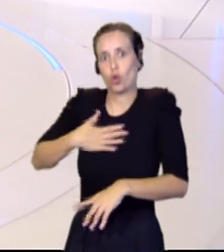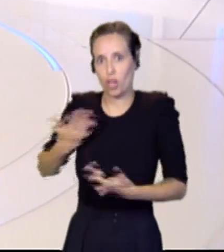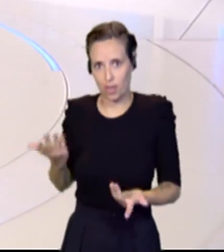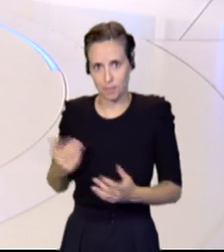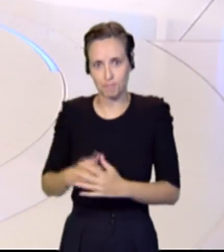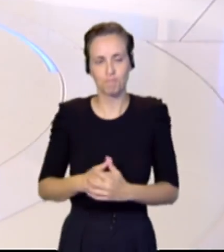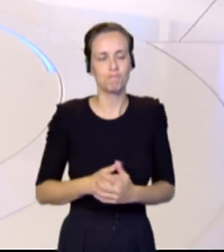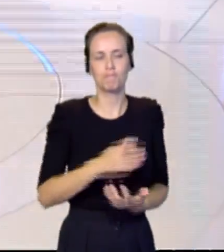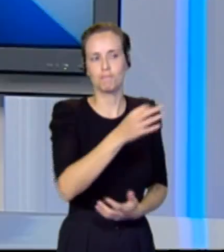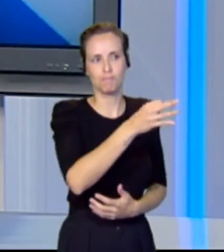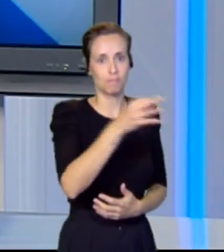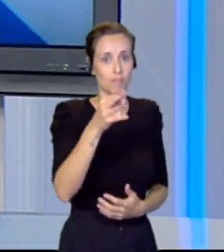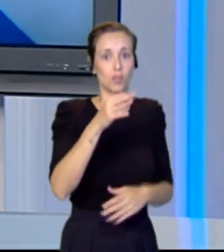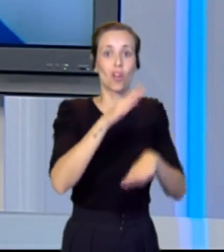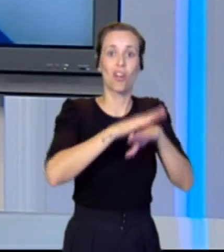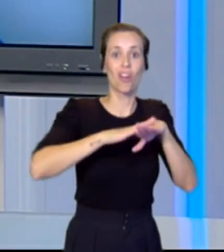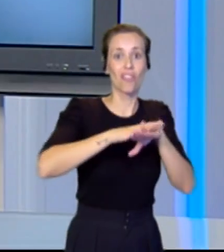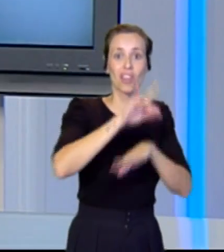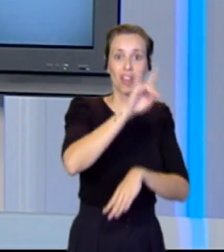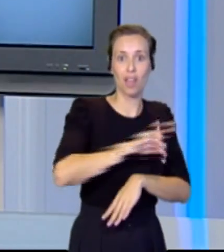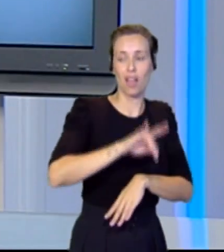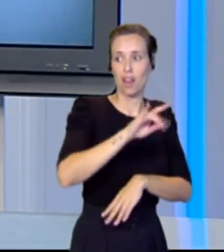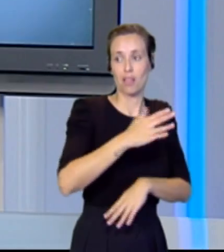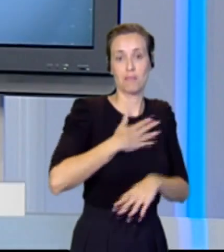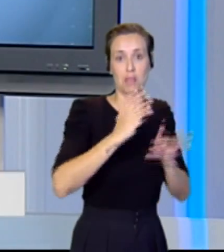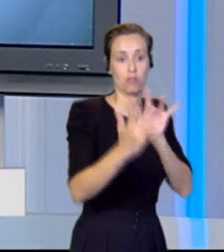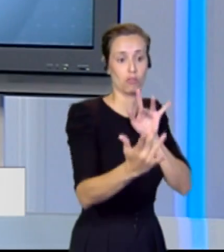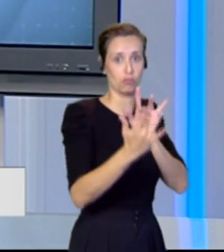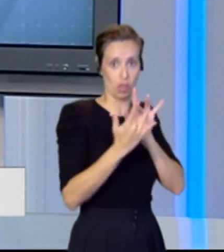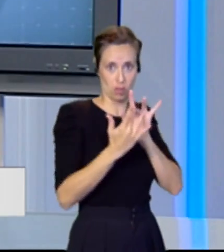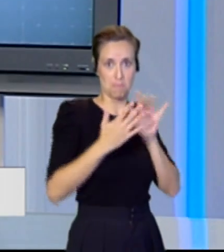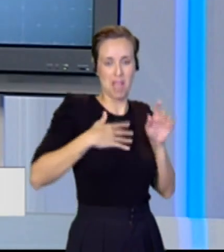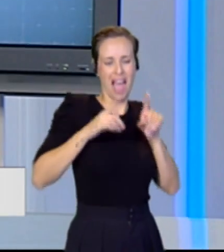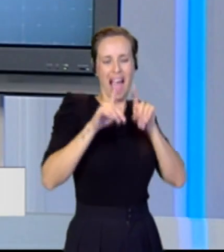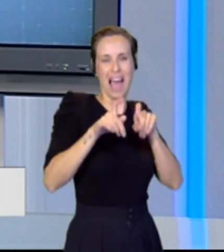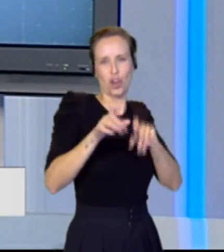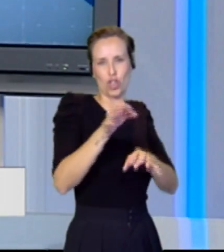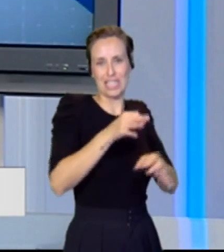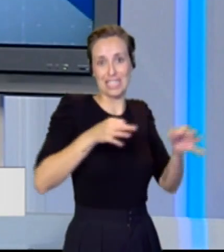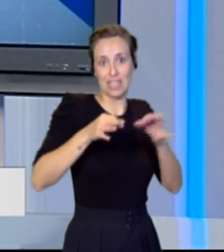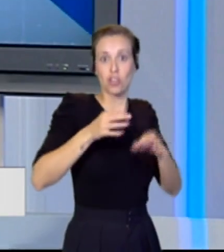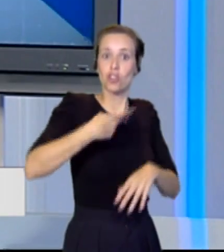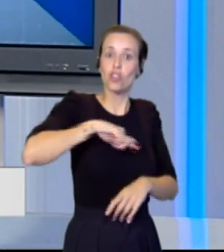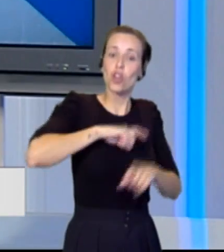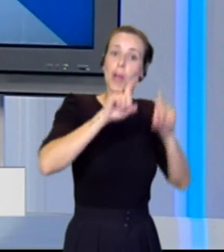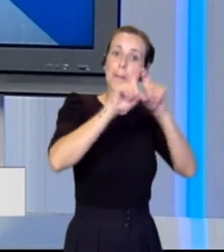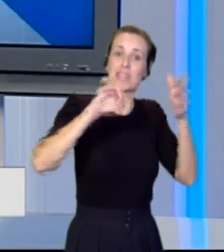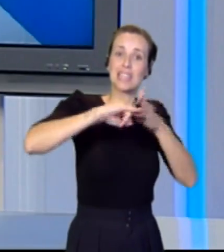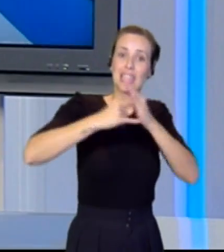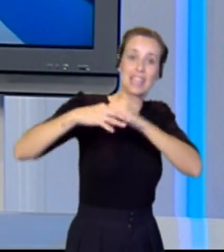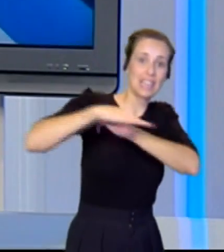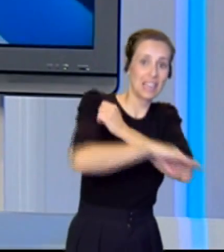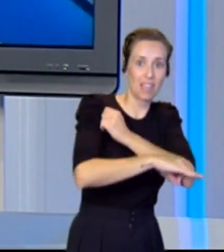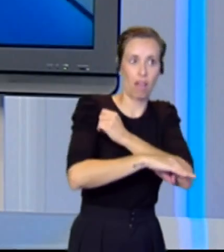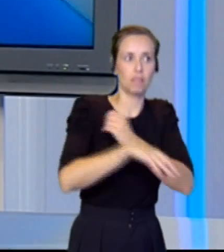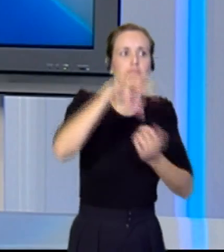Efectivamente, el gobierno de Canarias contactó con nosotros Agroislas. Nosotros somos una empresa de ingeniería ubicada aquí en las Islas Canarias